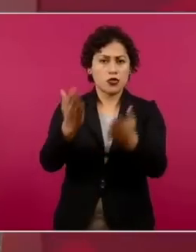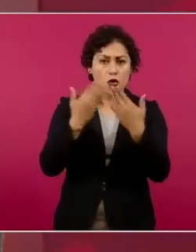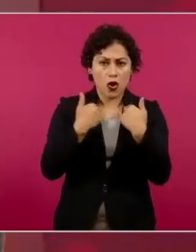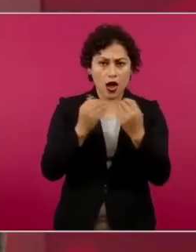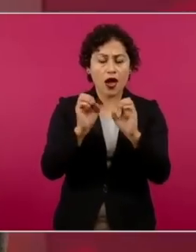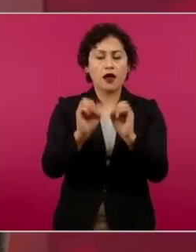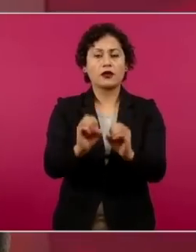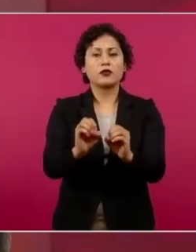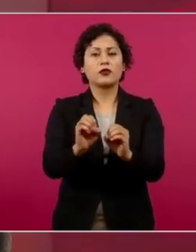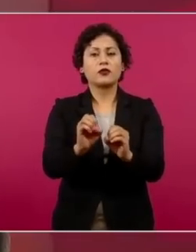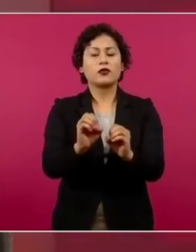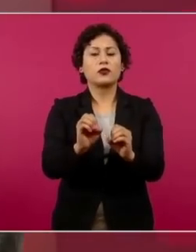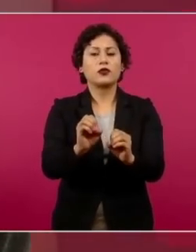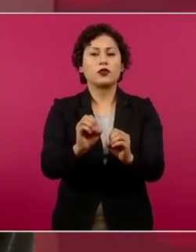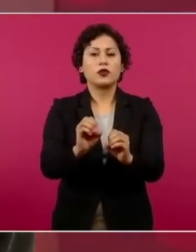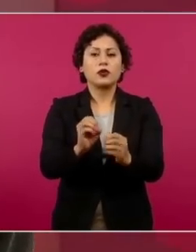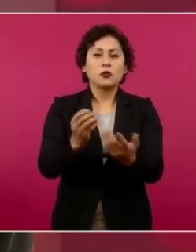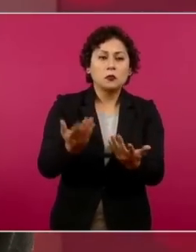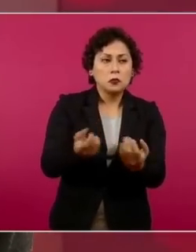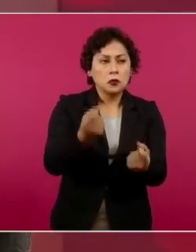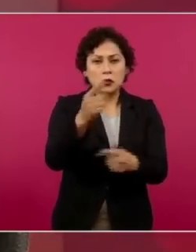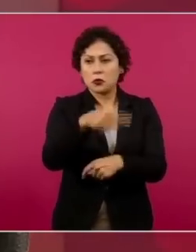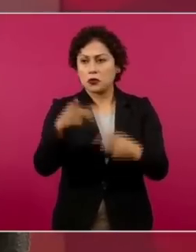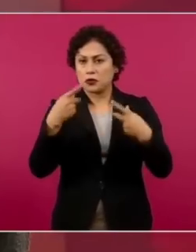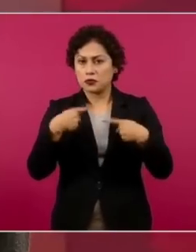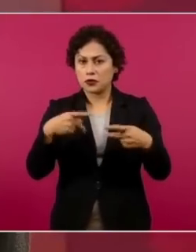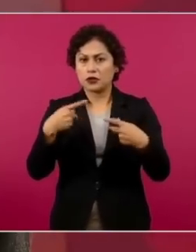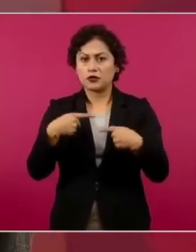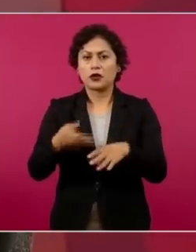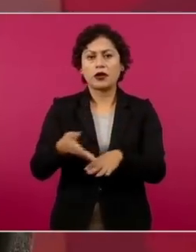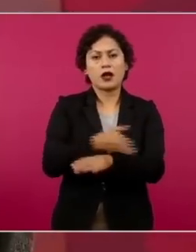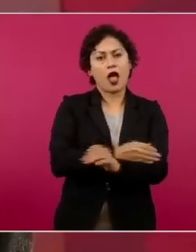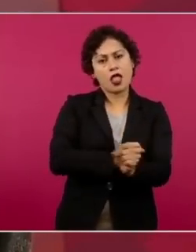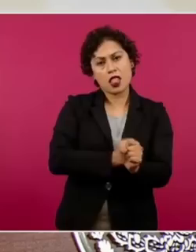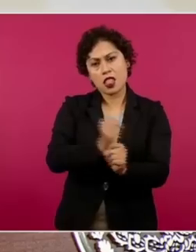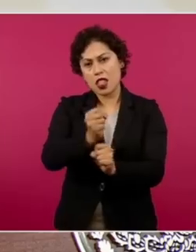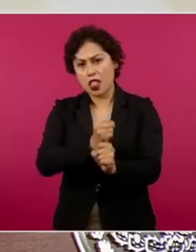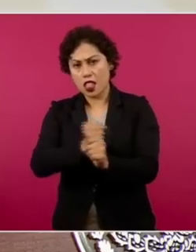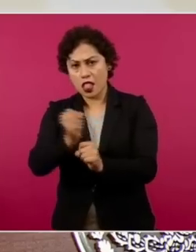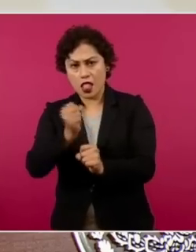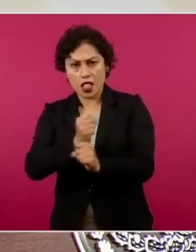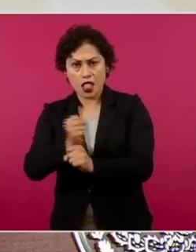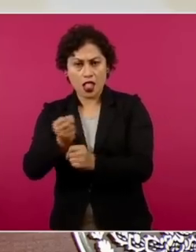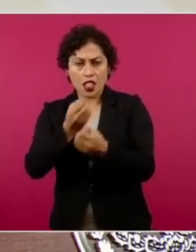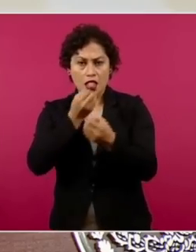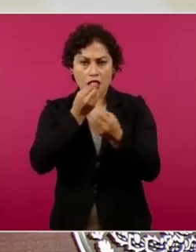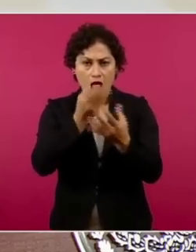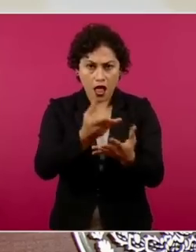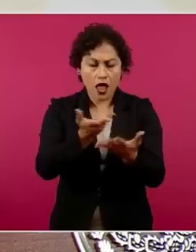quienes fueron torturados, quienes